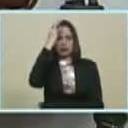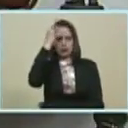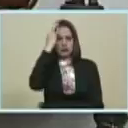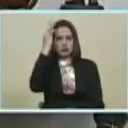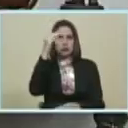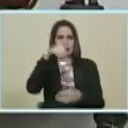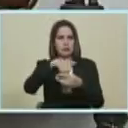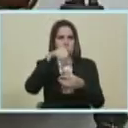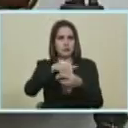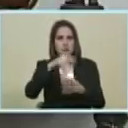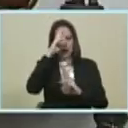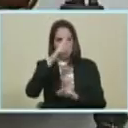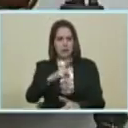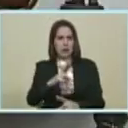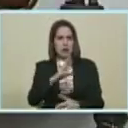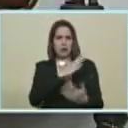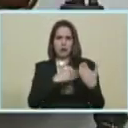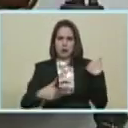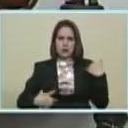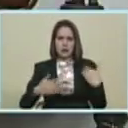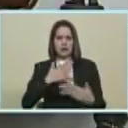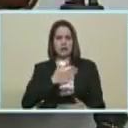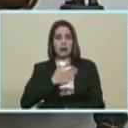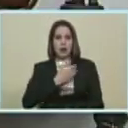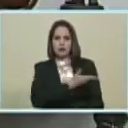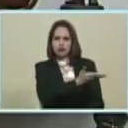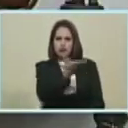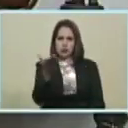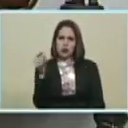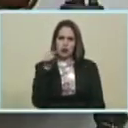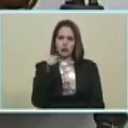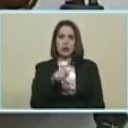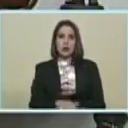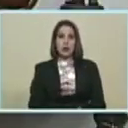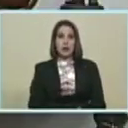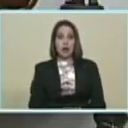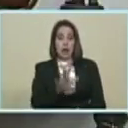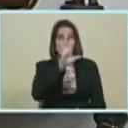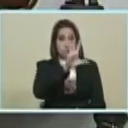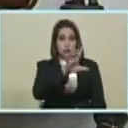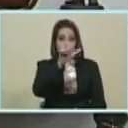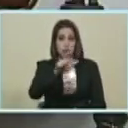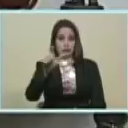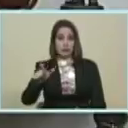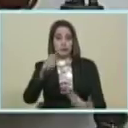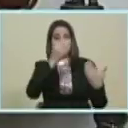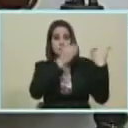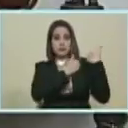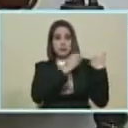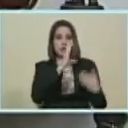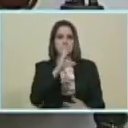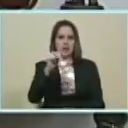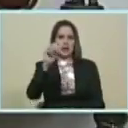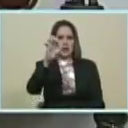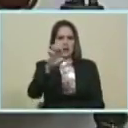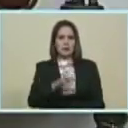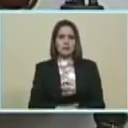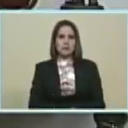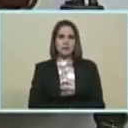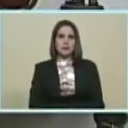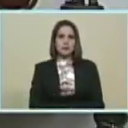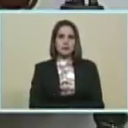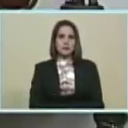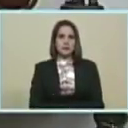Electoral... ...mis respetos como jefe de estado... ...a todos ustedes... ...a los cinco... ...sínticos... ...rectores... ...del Consejo